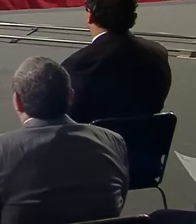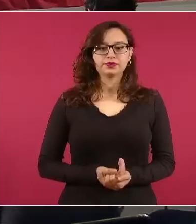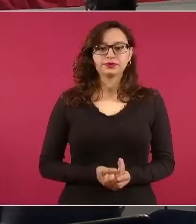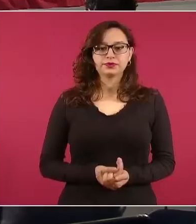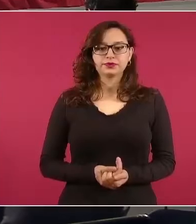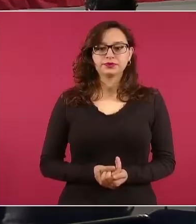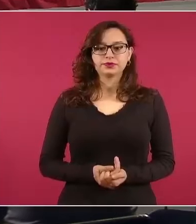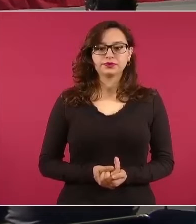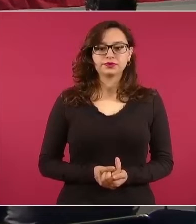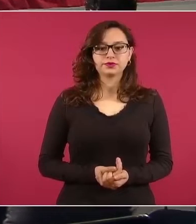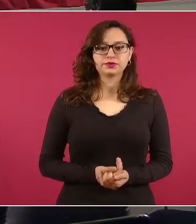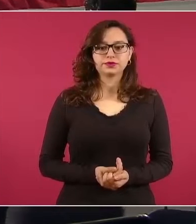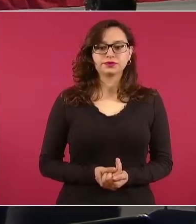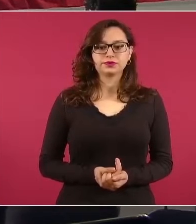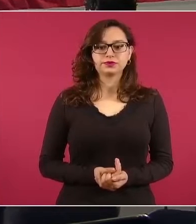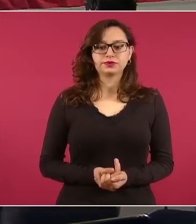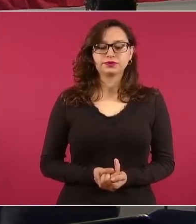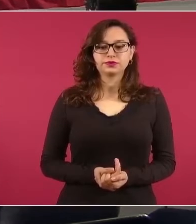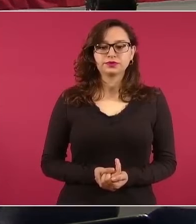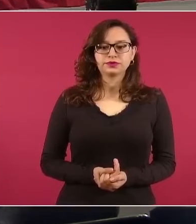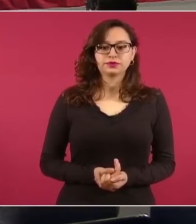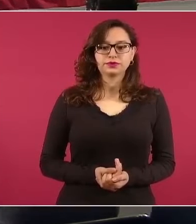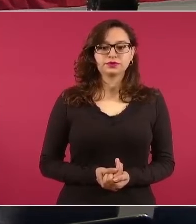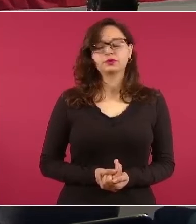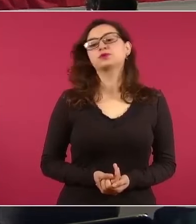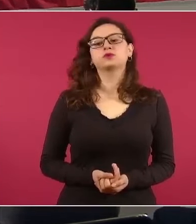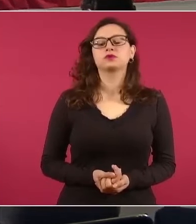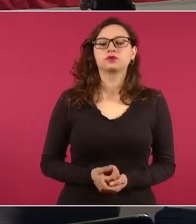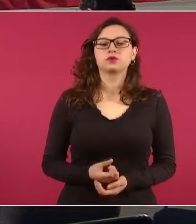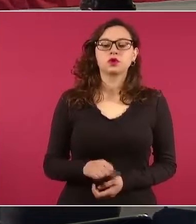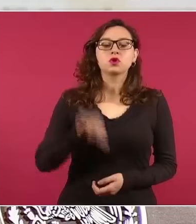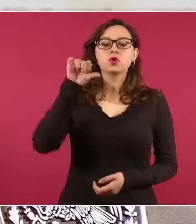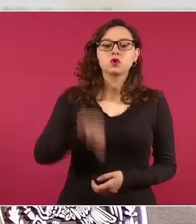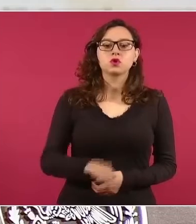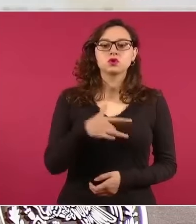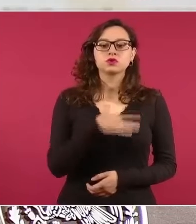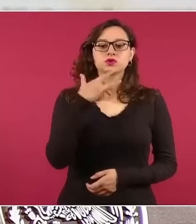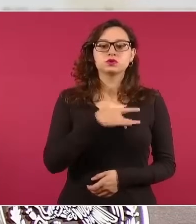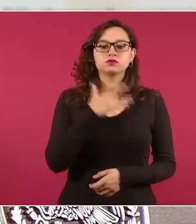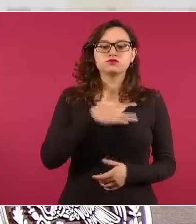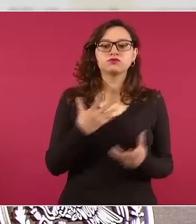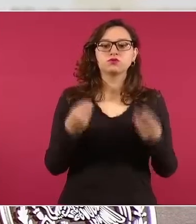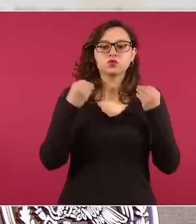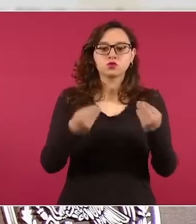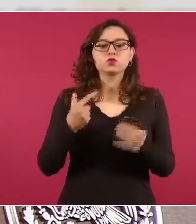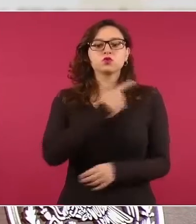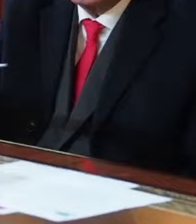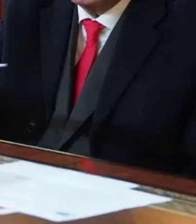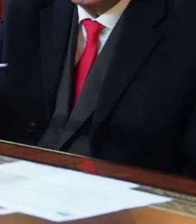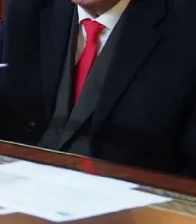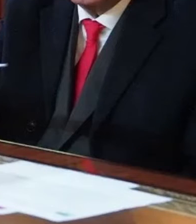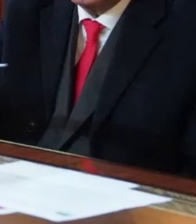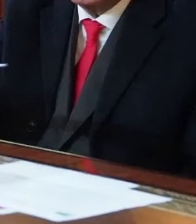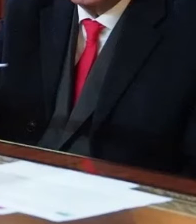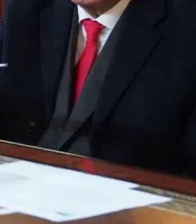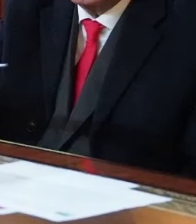El presidente Andrés Manuel López Obrador se reunió en sus oficinas de Palacio Nacional con Judith, presidente y directora ejecutiva de Walmart, a fin